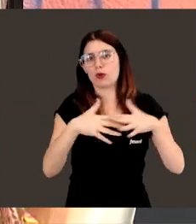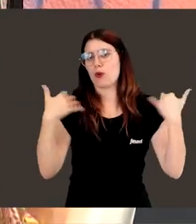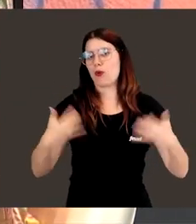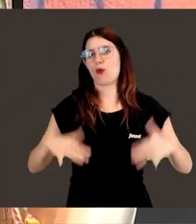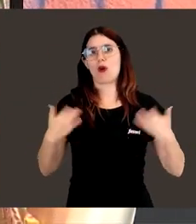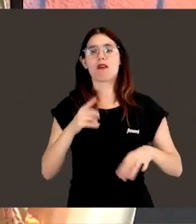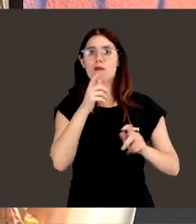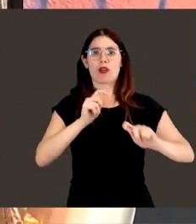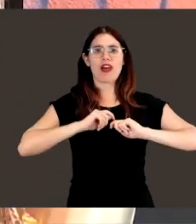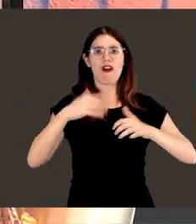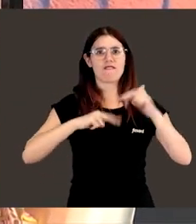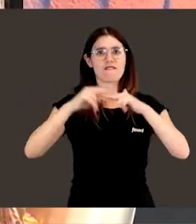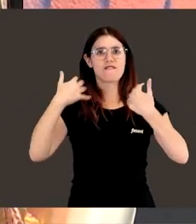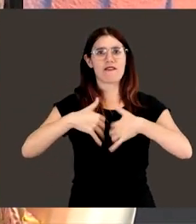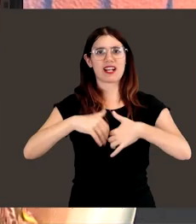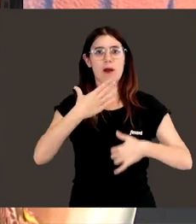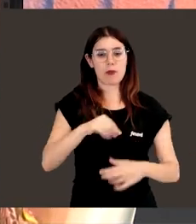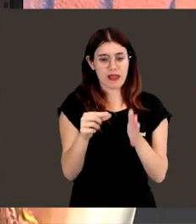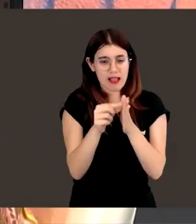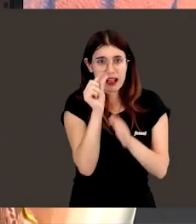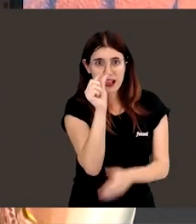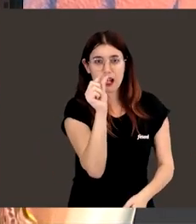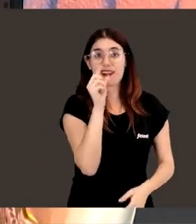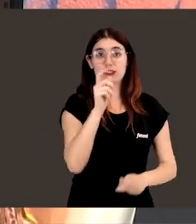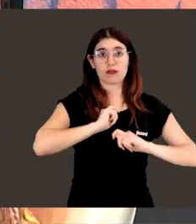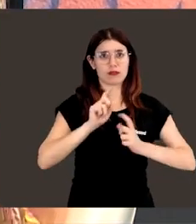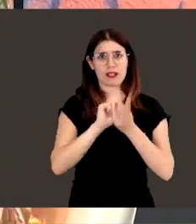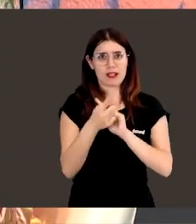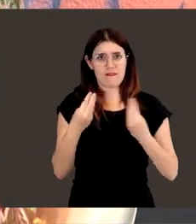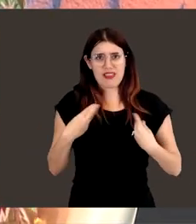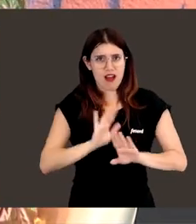fabricar estos componentes diminutos que han cambiado nuestra vida.